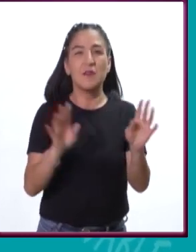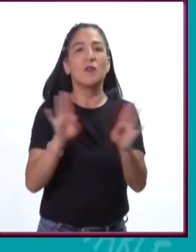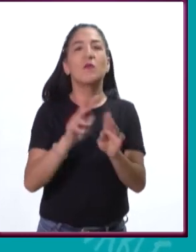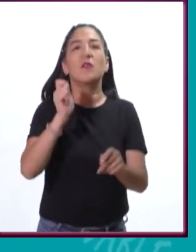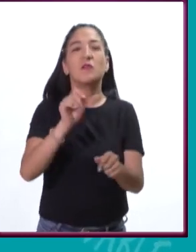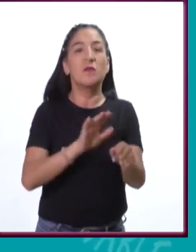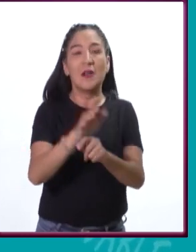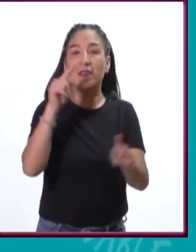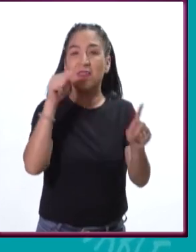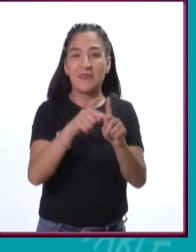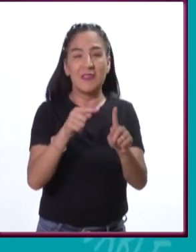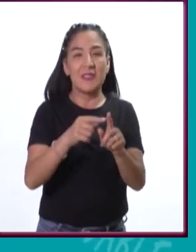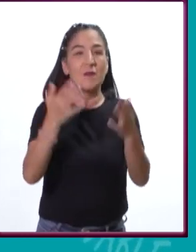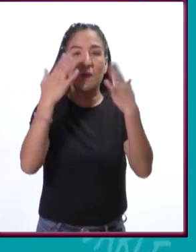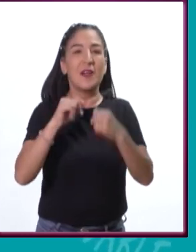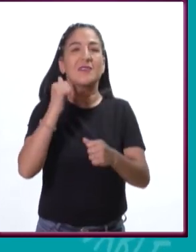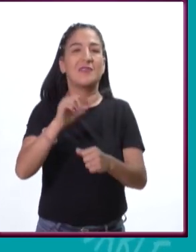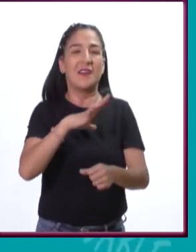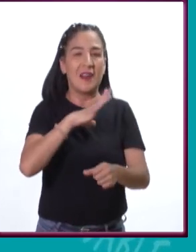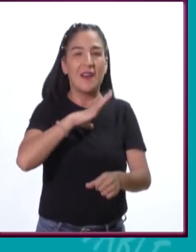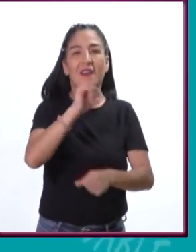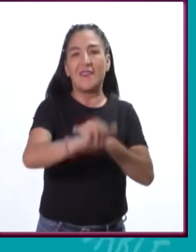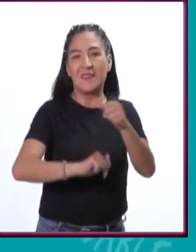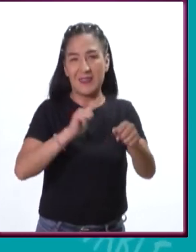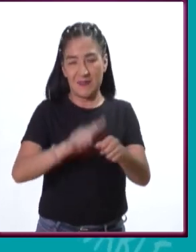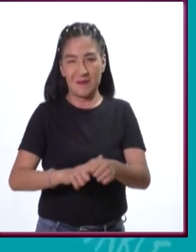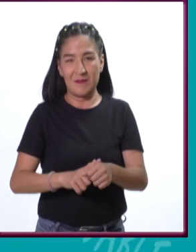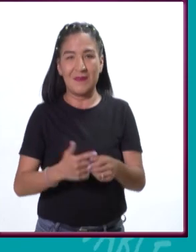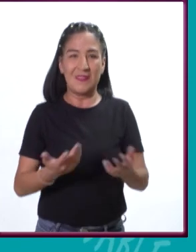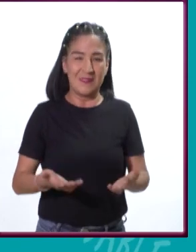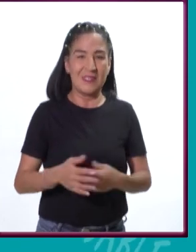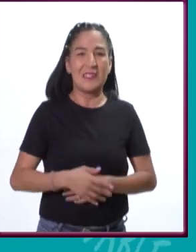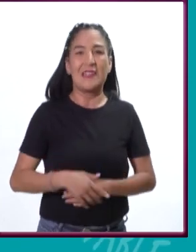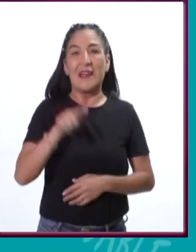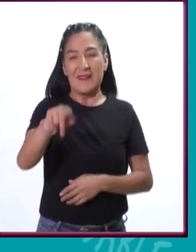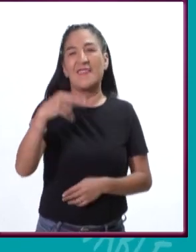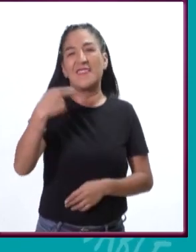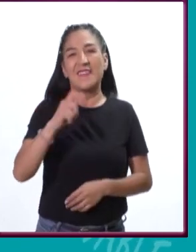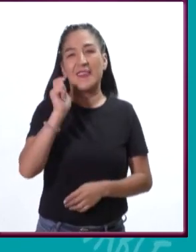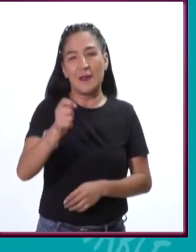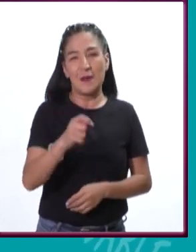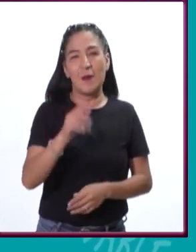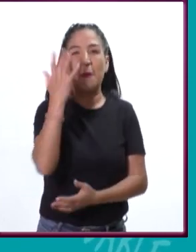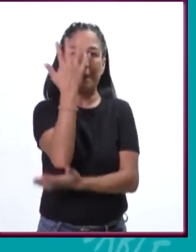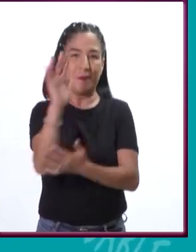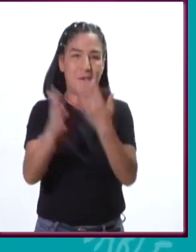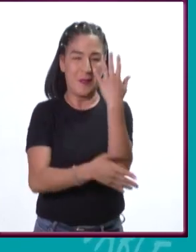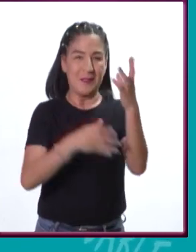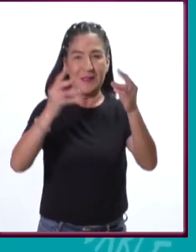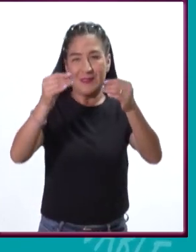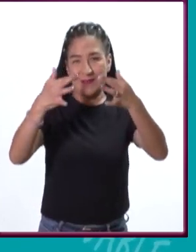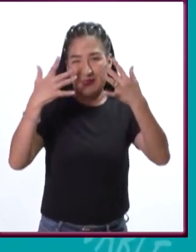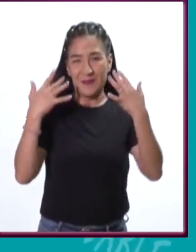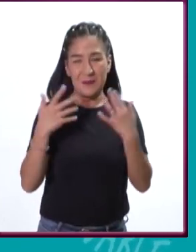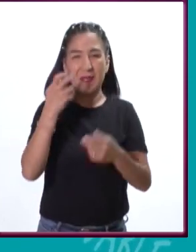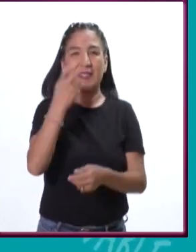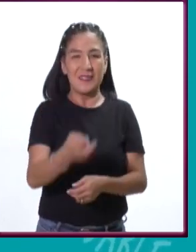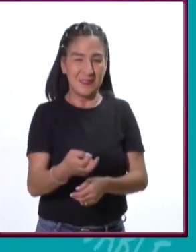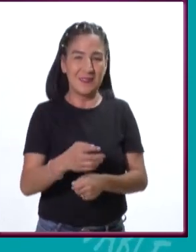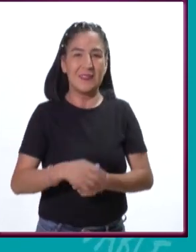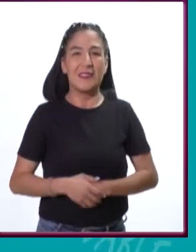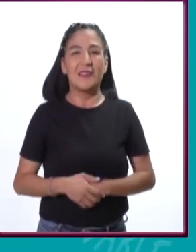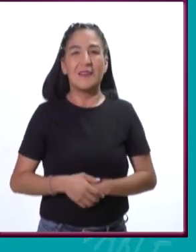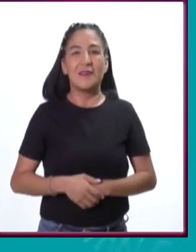etcétera. Yo creo que tenemos que insistir en que los ecosistemas que están